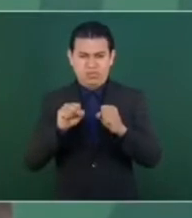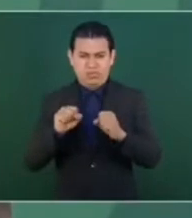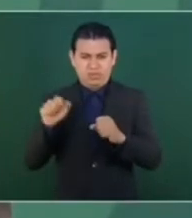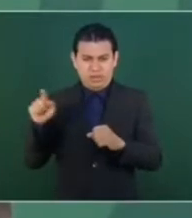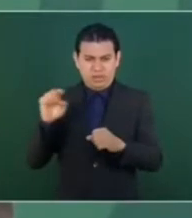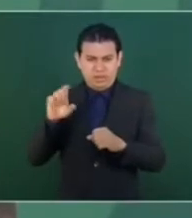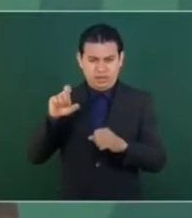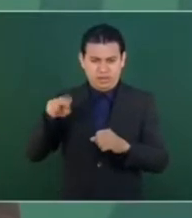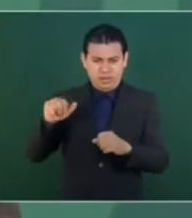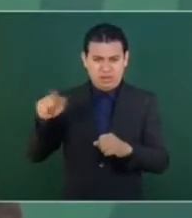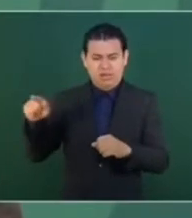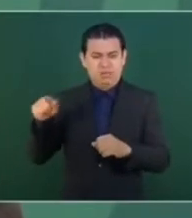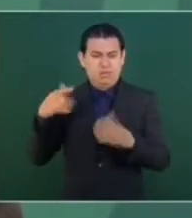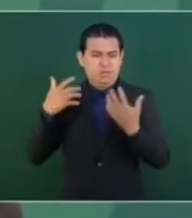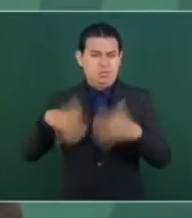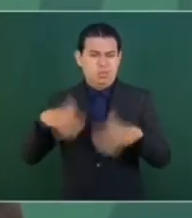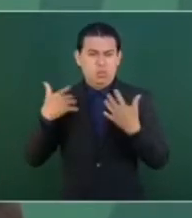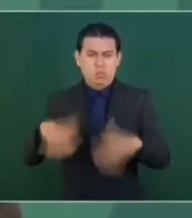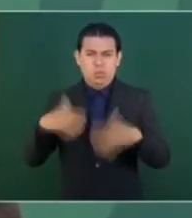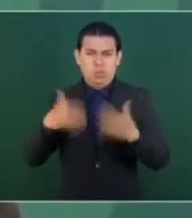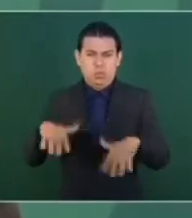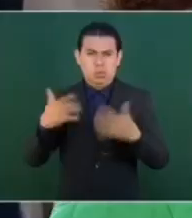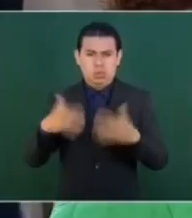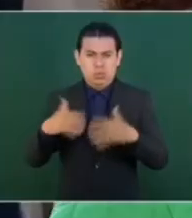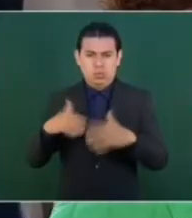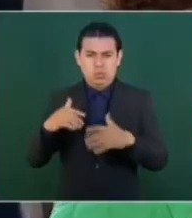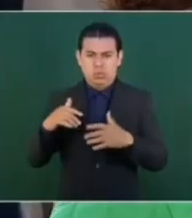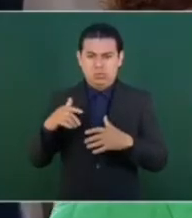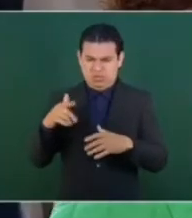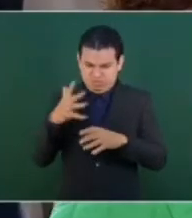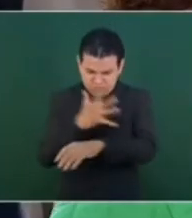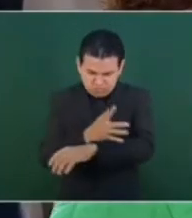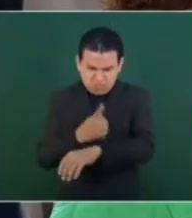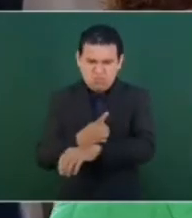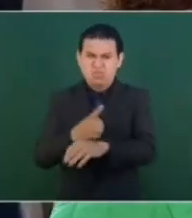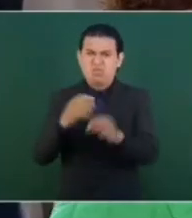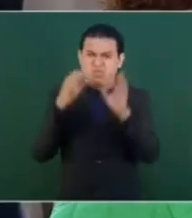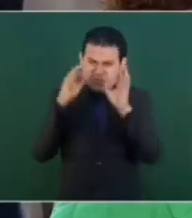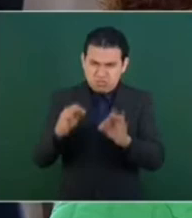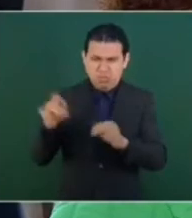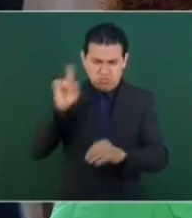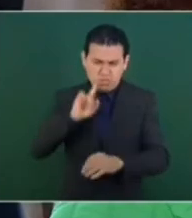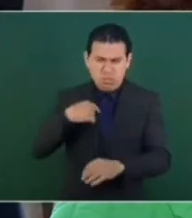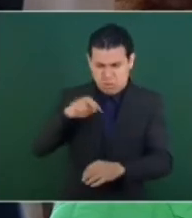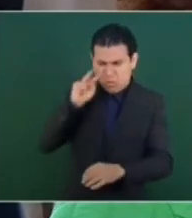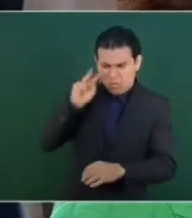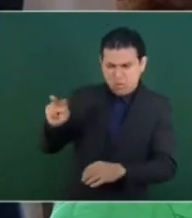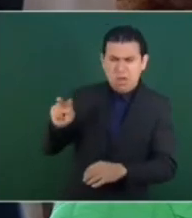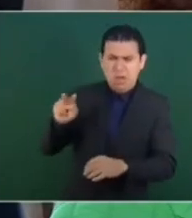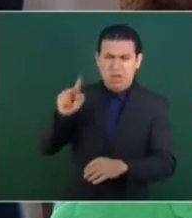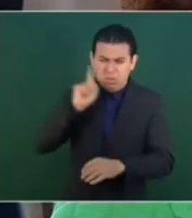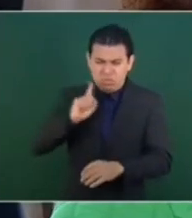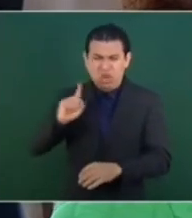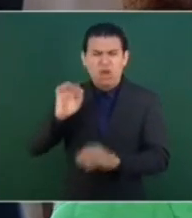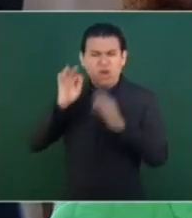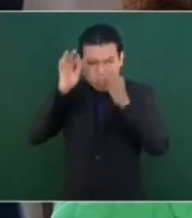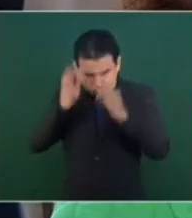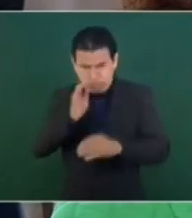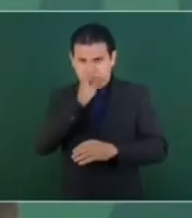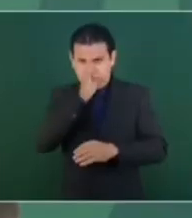es una mujer honesta, íntegra,